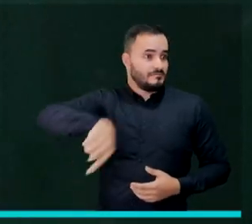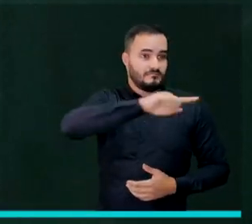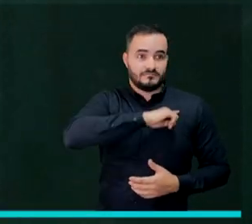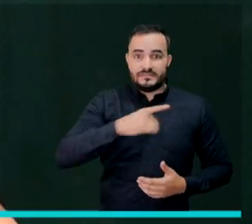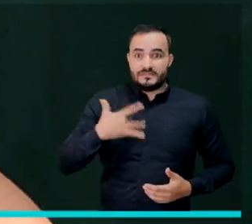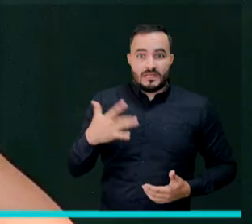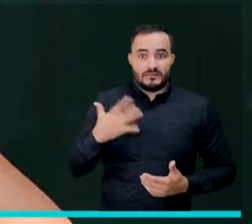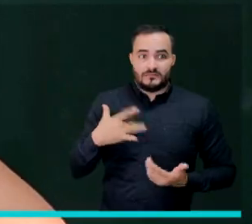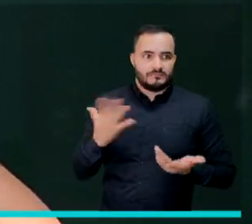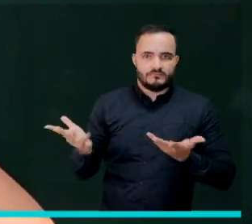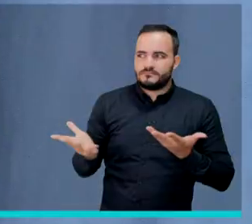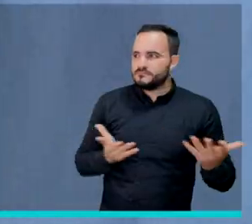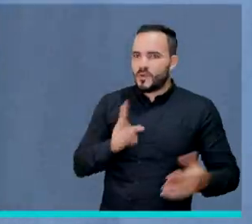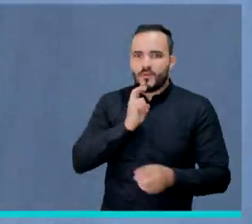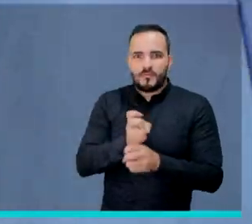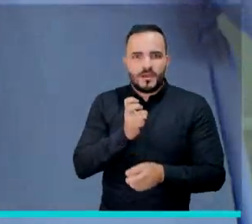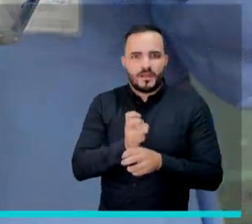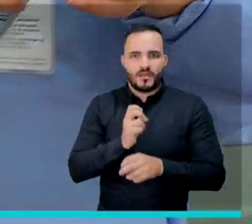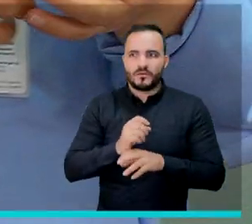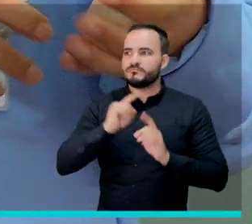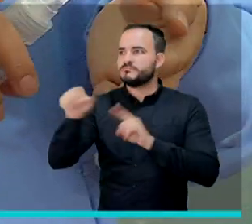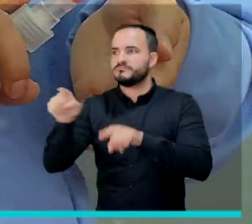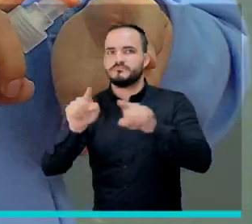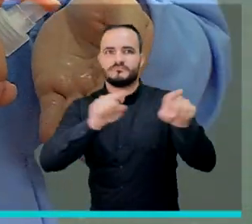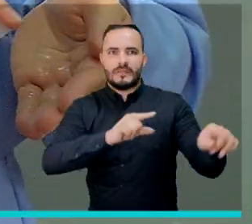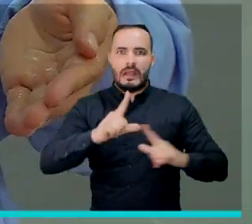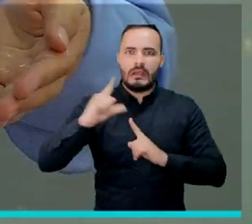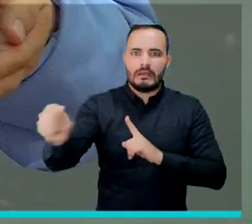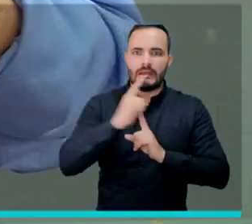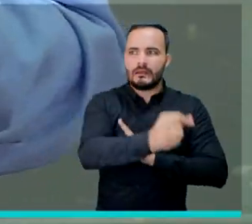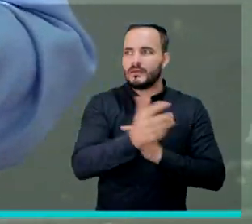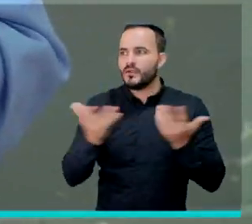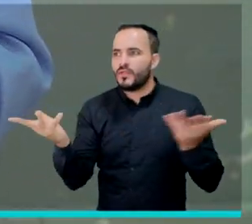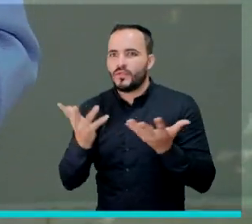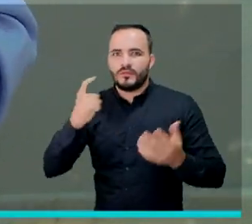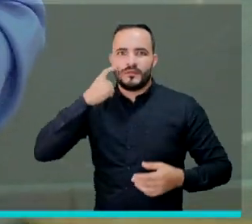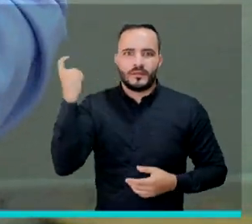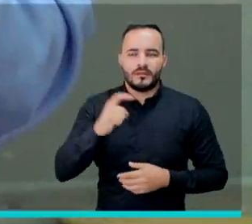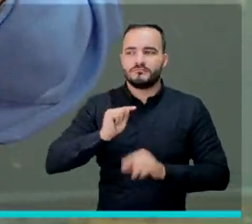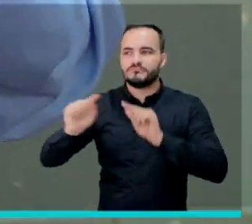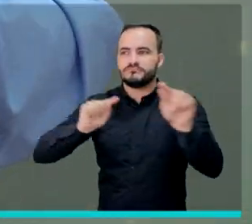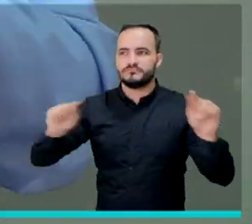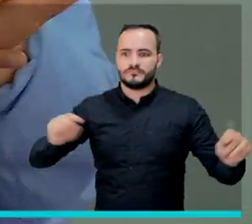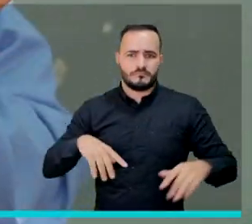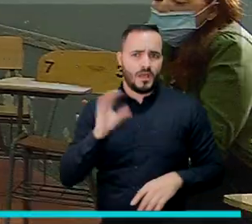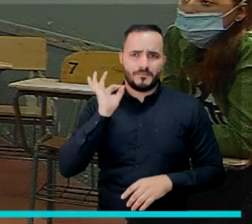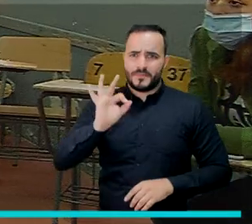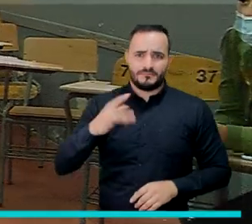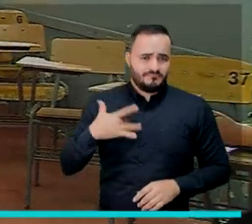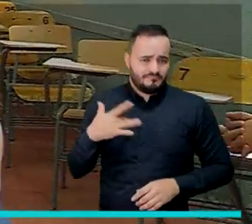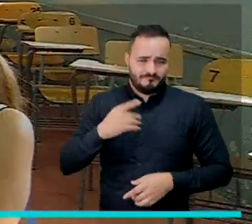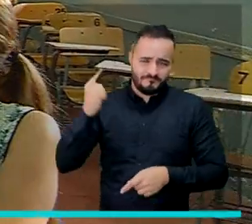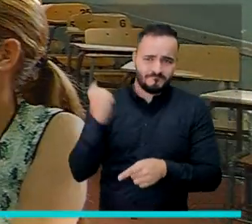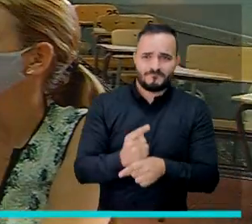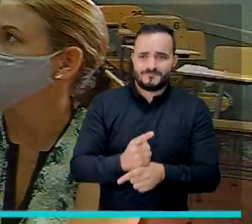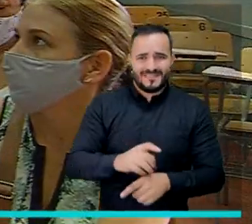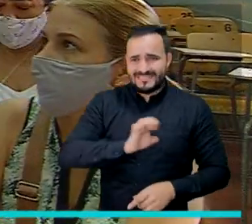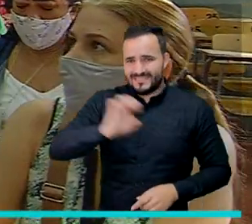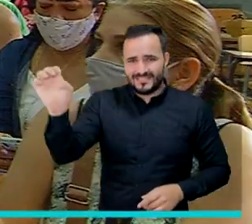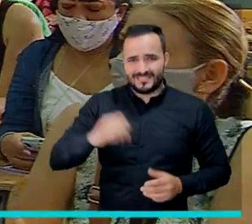difícil ir a buscar un lugar más lejos y me parece muy bien, parece